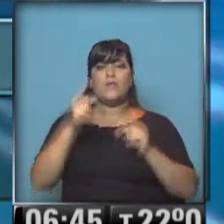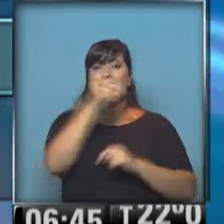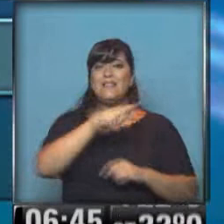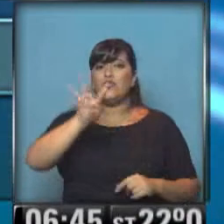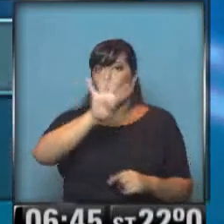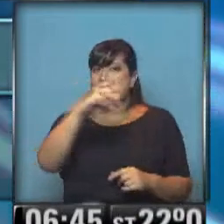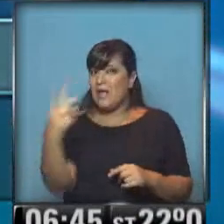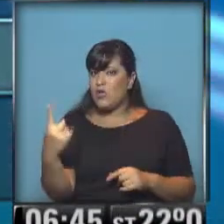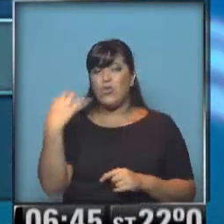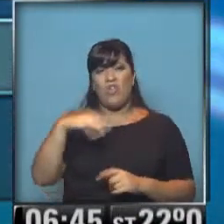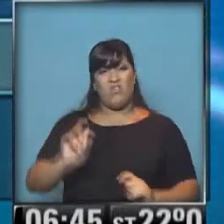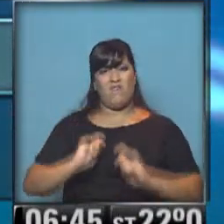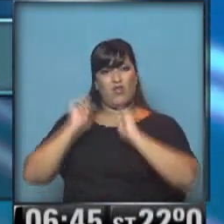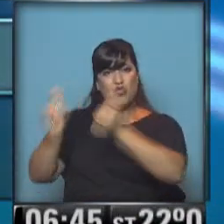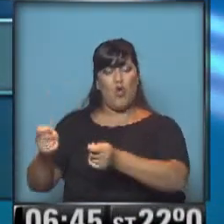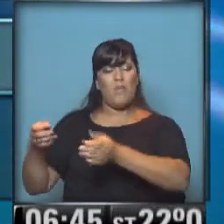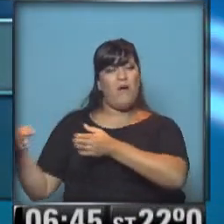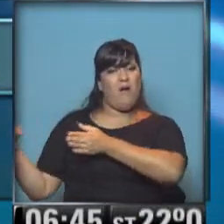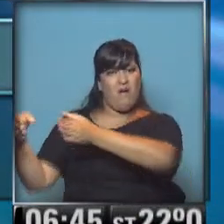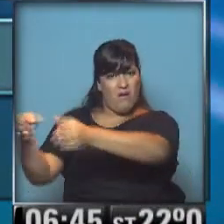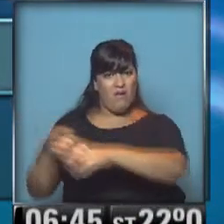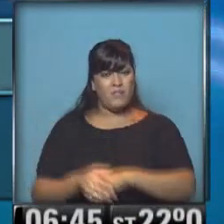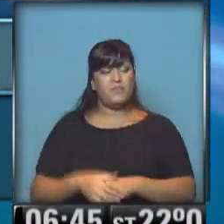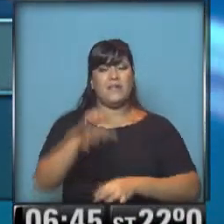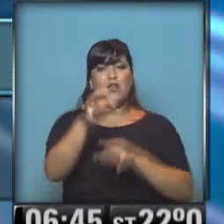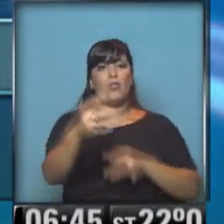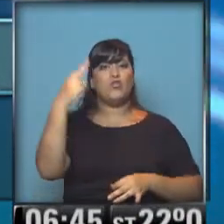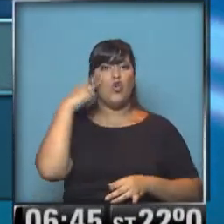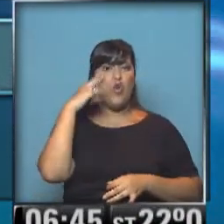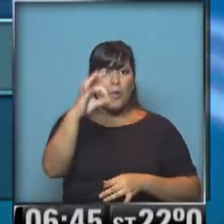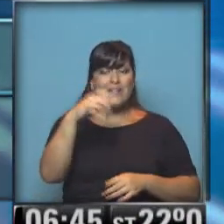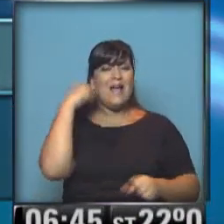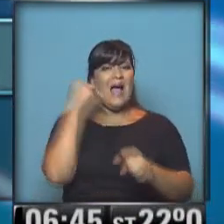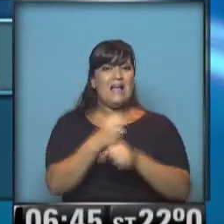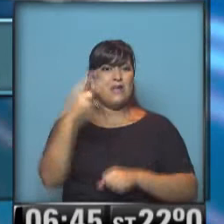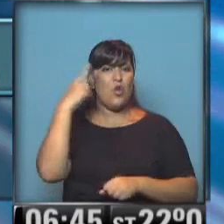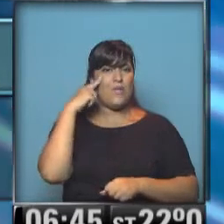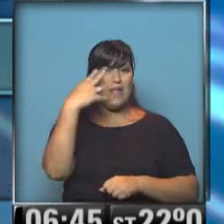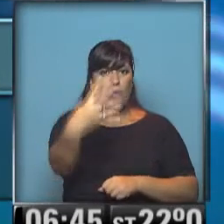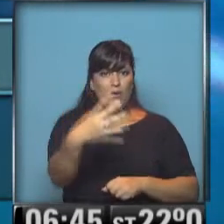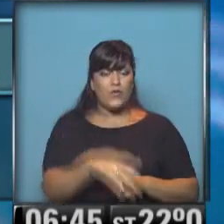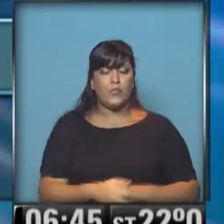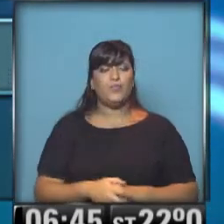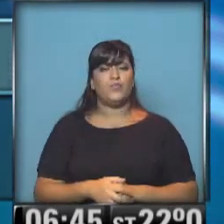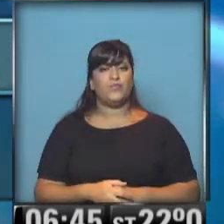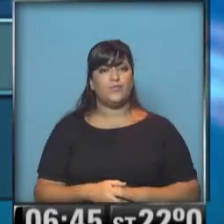caso por Camino de Ripio, entre los kilómetros 90 al 94, en Palme con la ruta